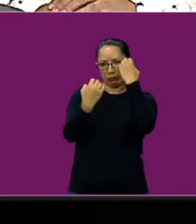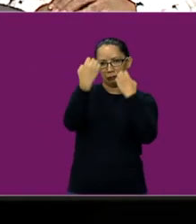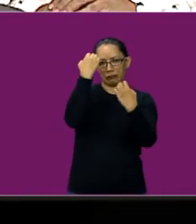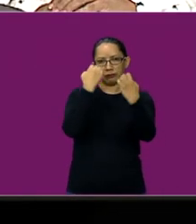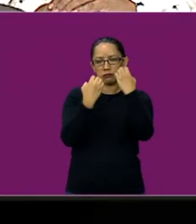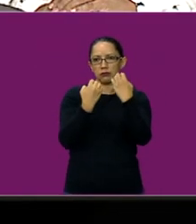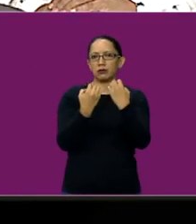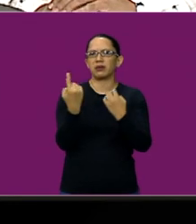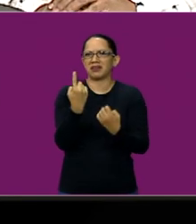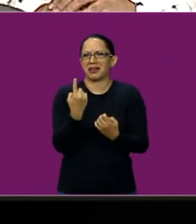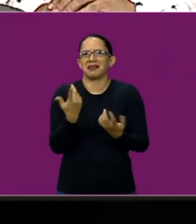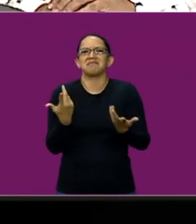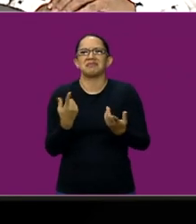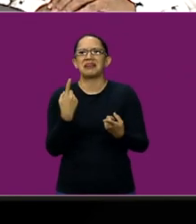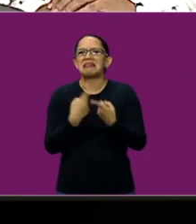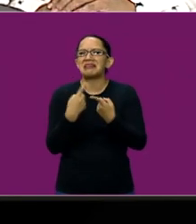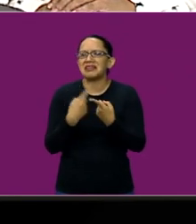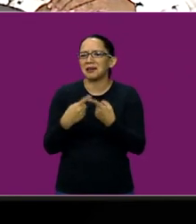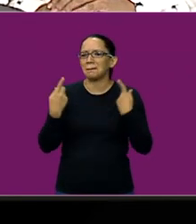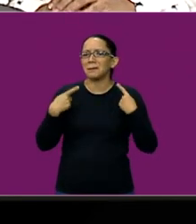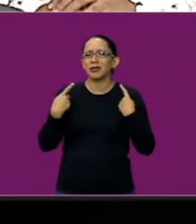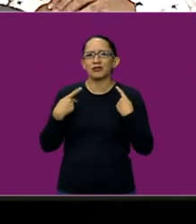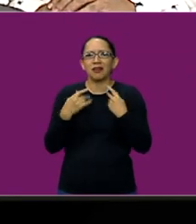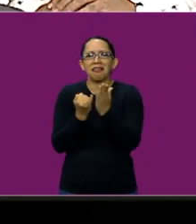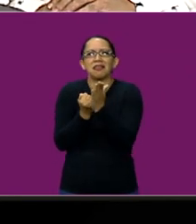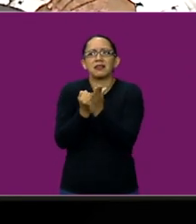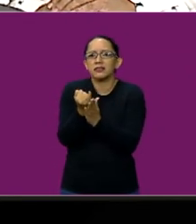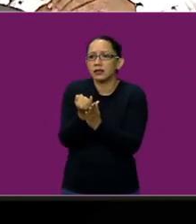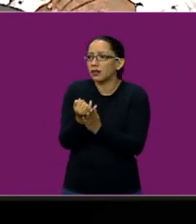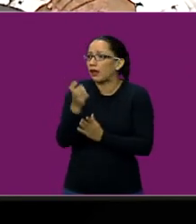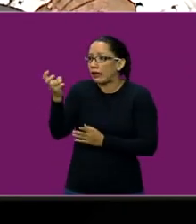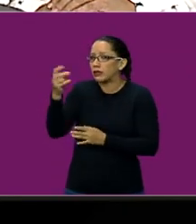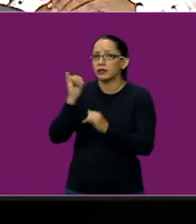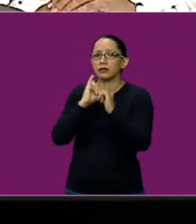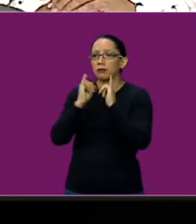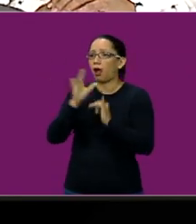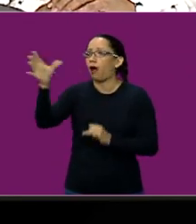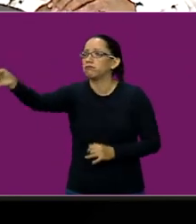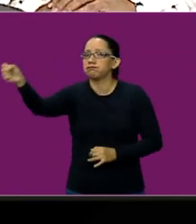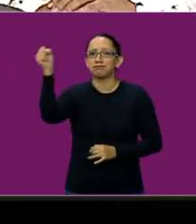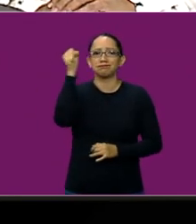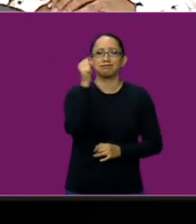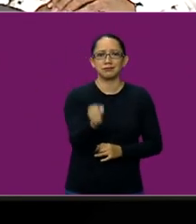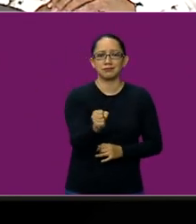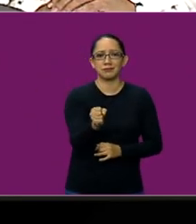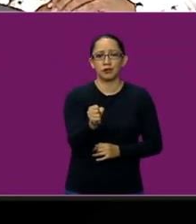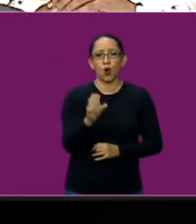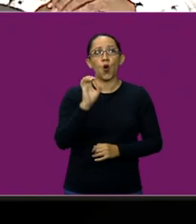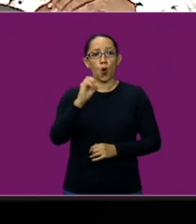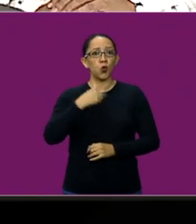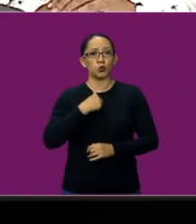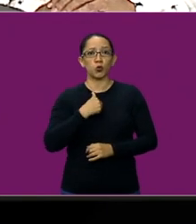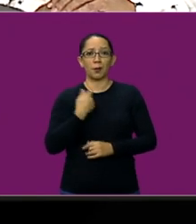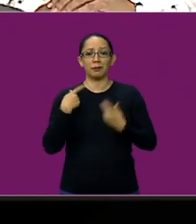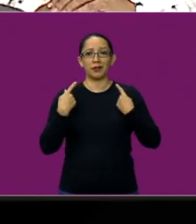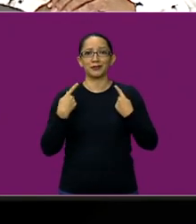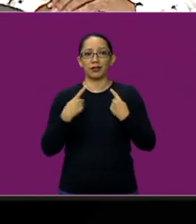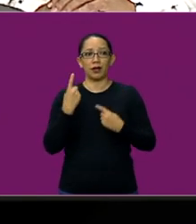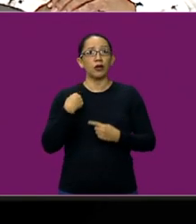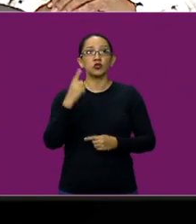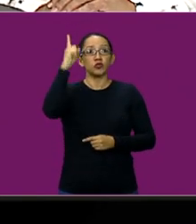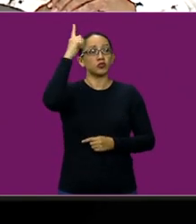que no sé quién toma la decisión de decir, ella sabe, o estas mismas personas llevan a provocar estos engaños,